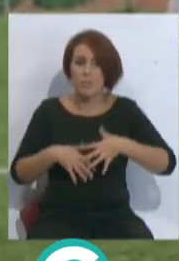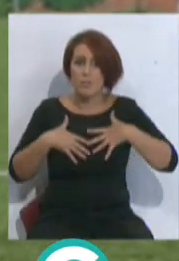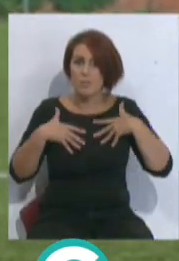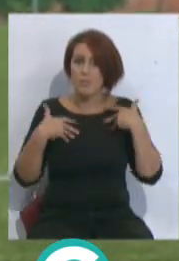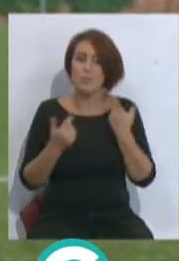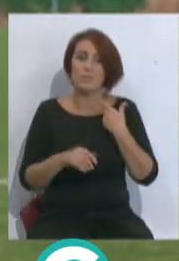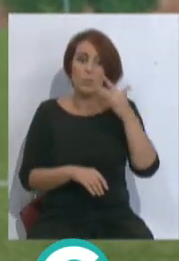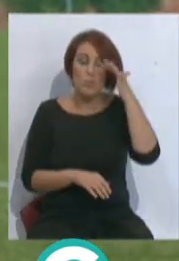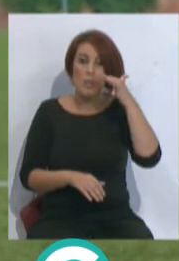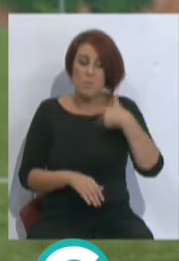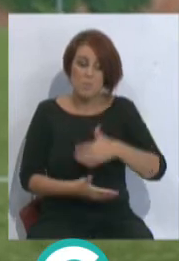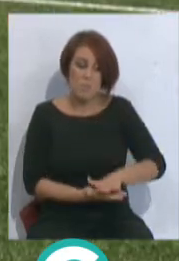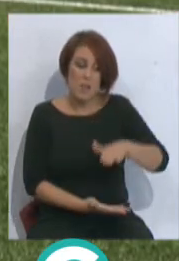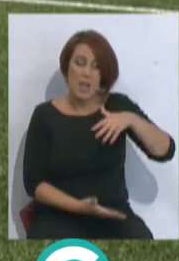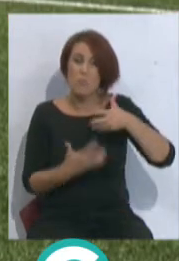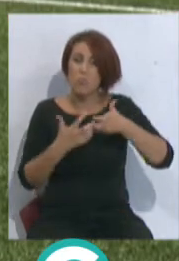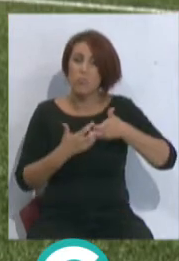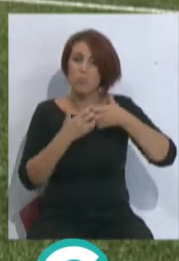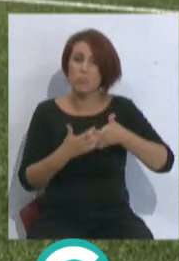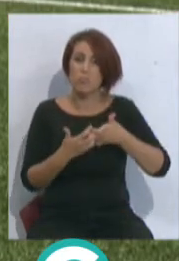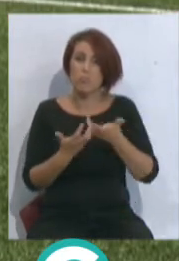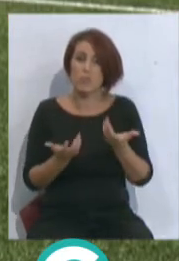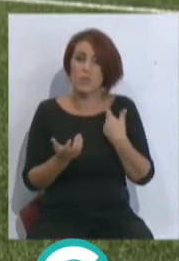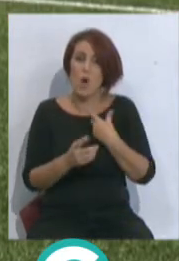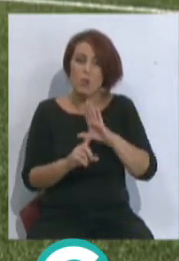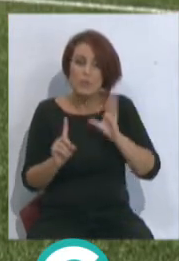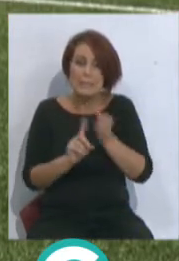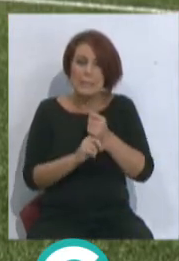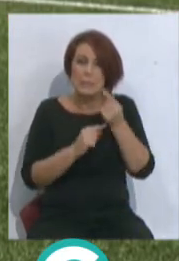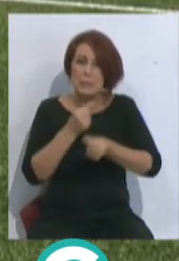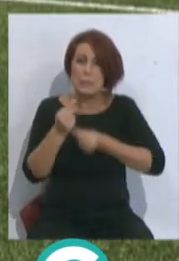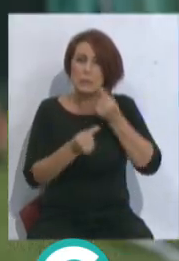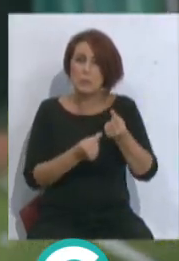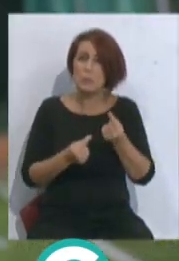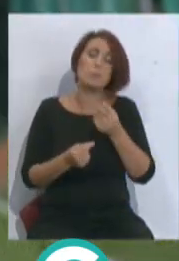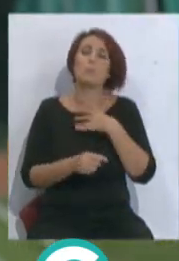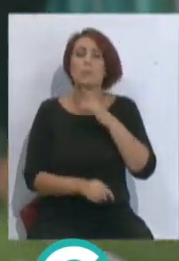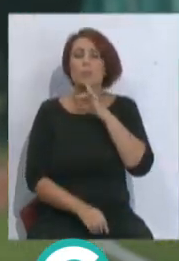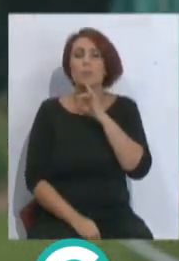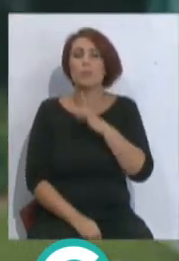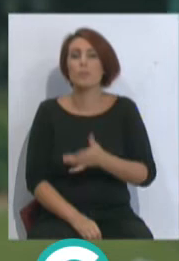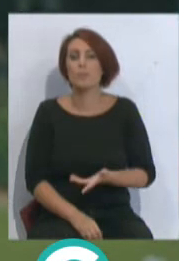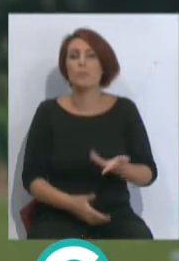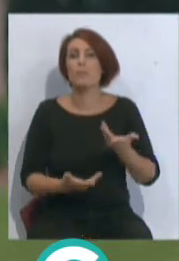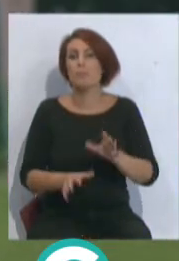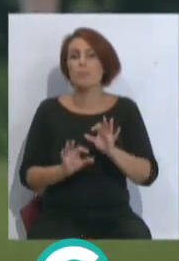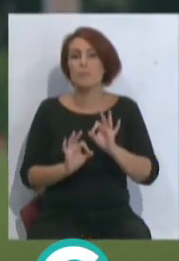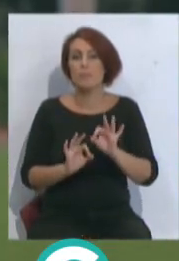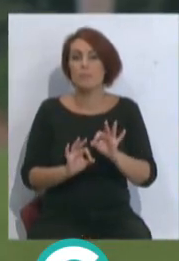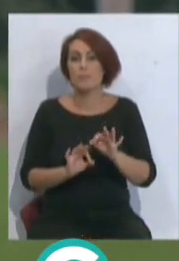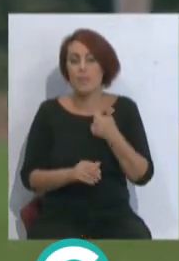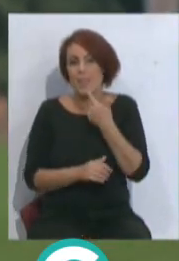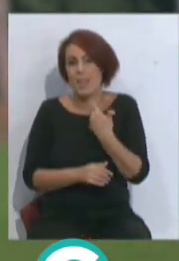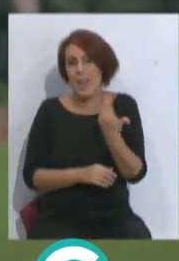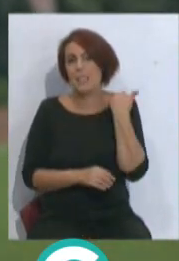Desde pequeño lleva luchando por esto y lo estoy consiguiendo poco a poco y mi familia es muy contenta. Sí, hombre, eso, como